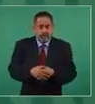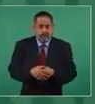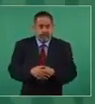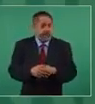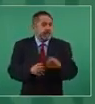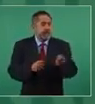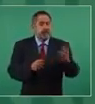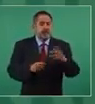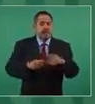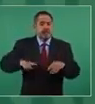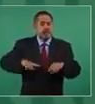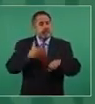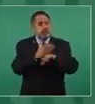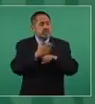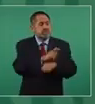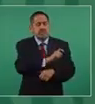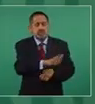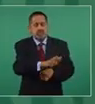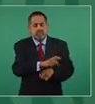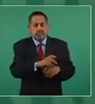dinero hasta del gobierno de Estados Unidos.